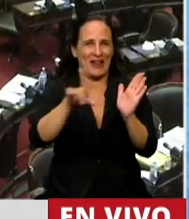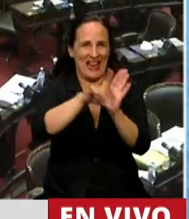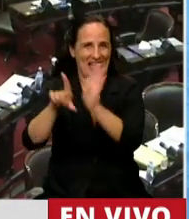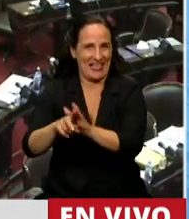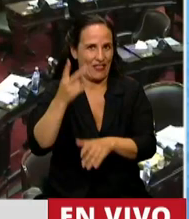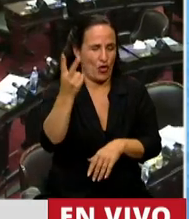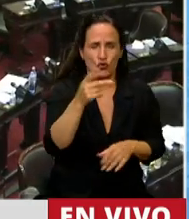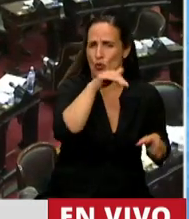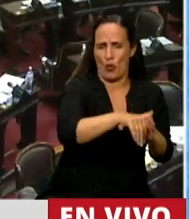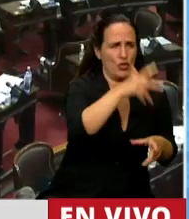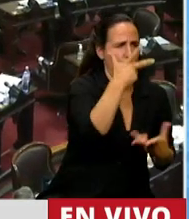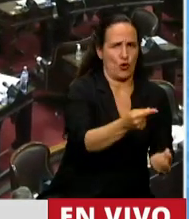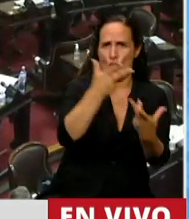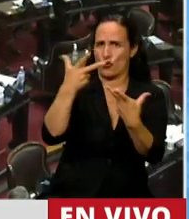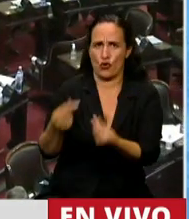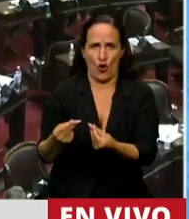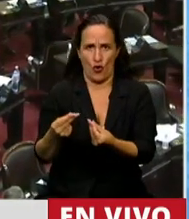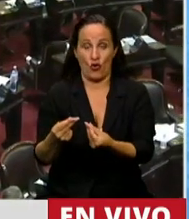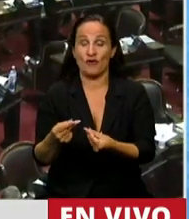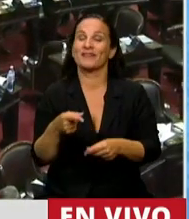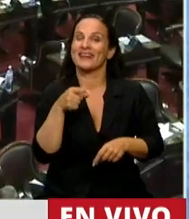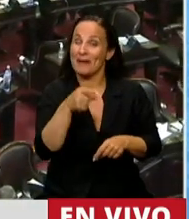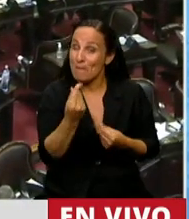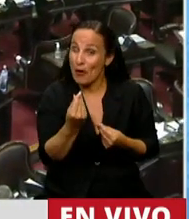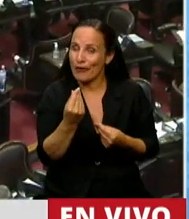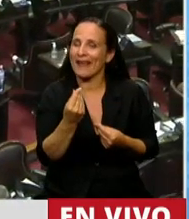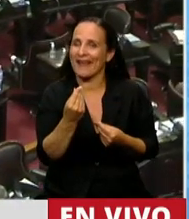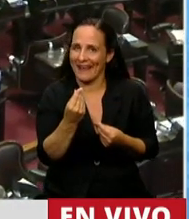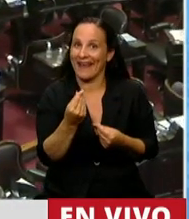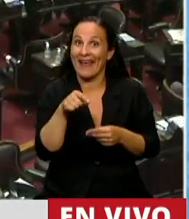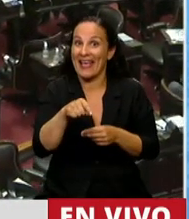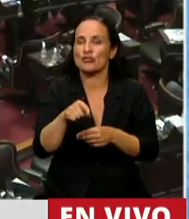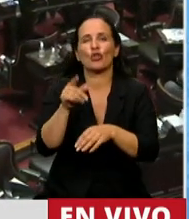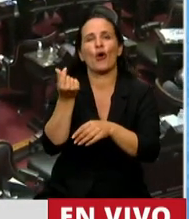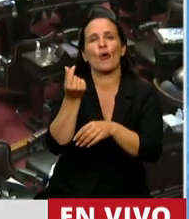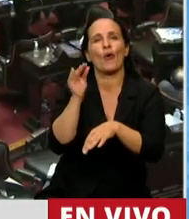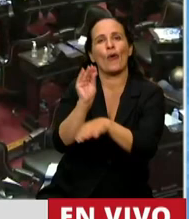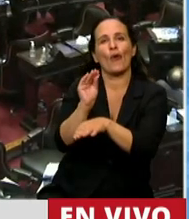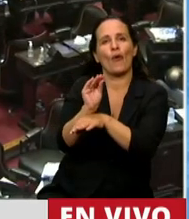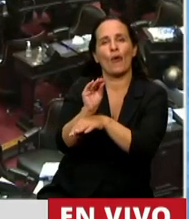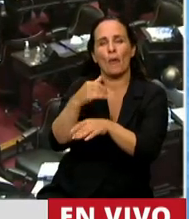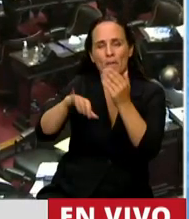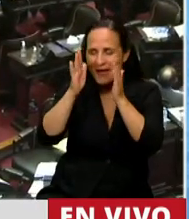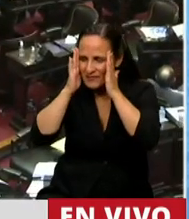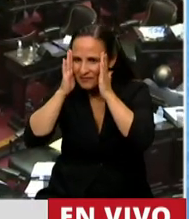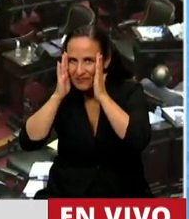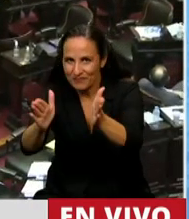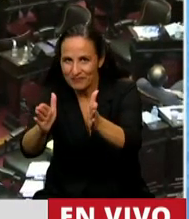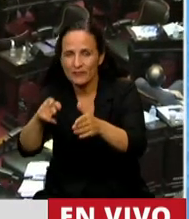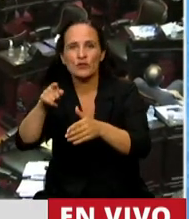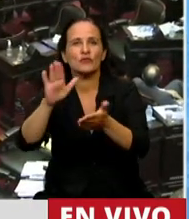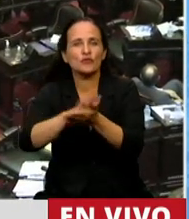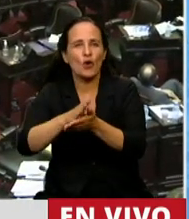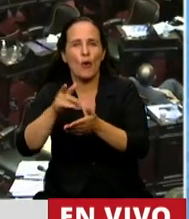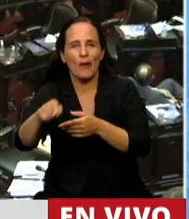y votaron en contra del impuesto país. Y eso contenía el financiamiento que miraba desde la demanda la vivienda social.